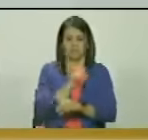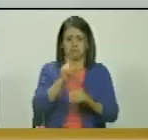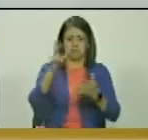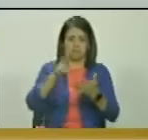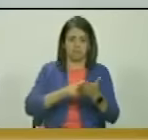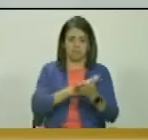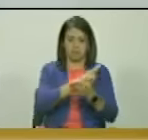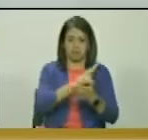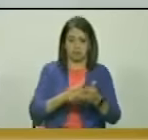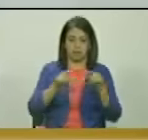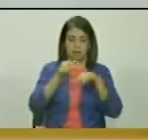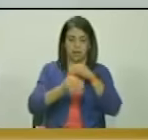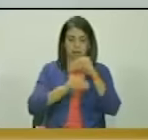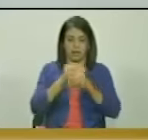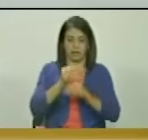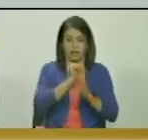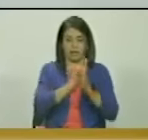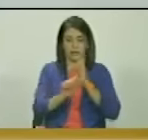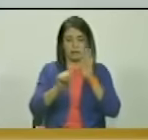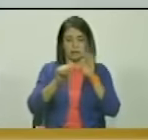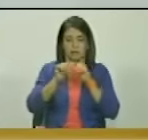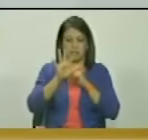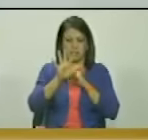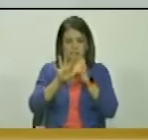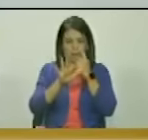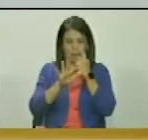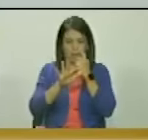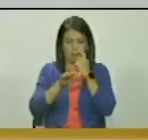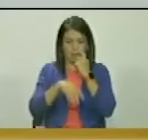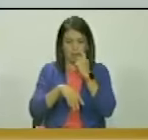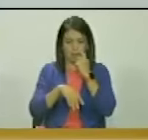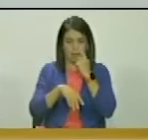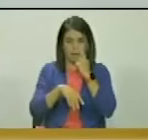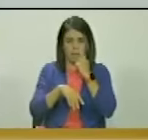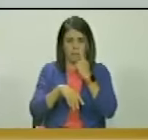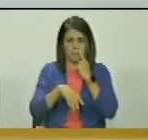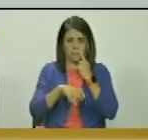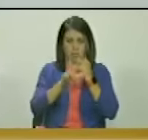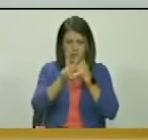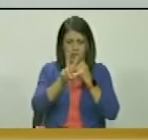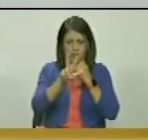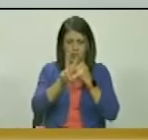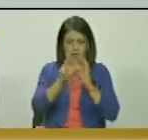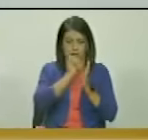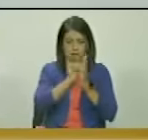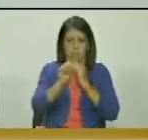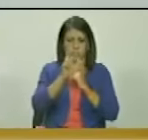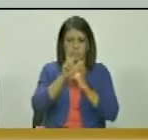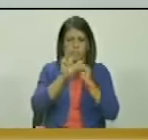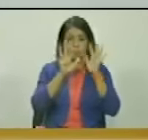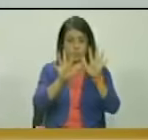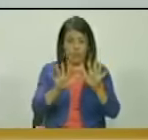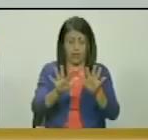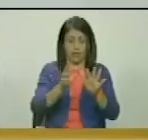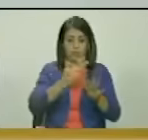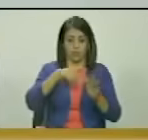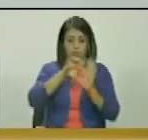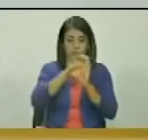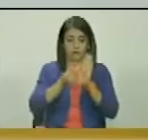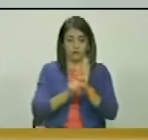nulidad como está establecido creo que en el artículo quinto si no me equivoco tres el artículo 10 de nuestra